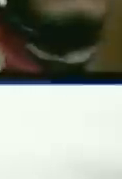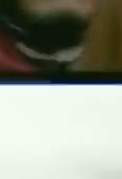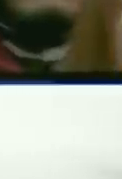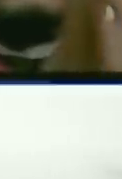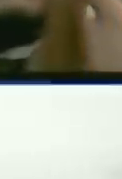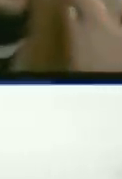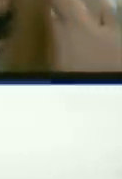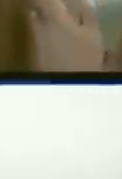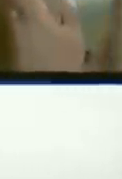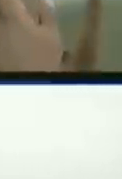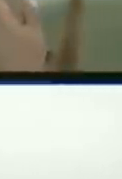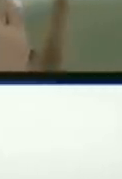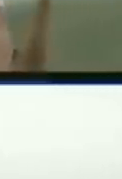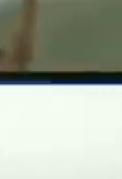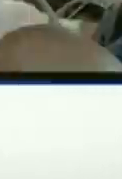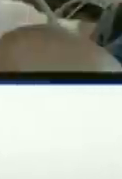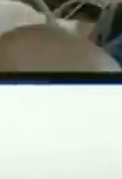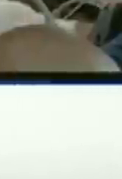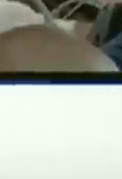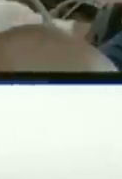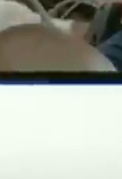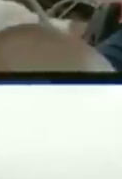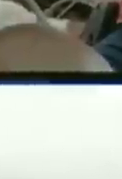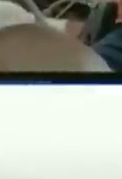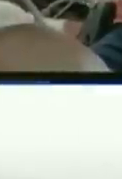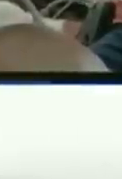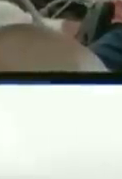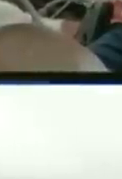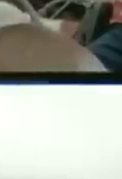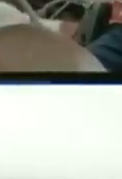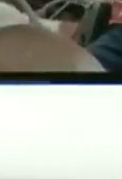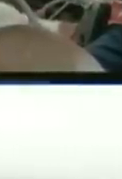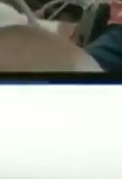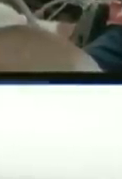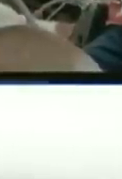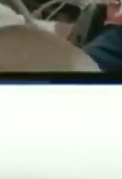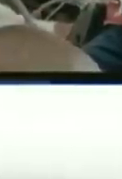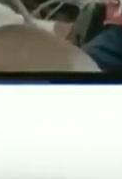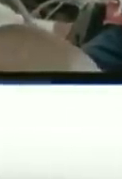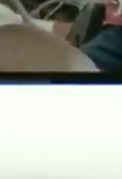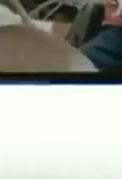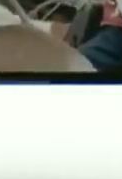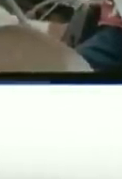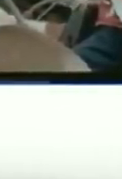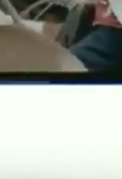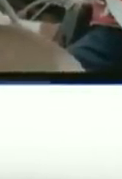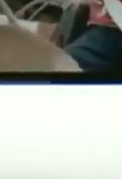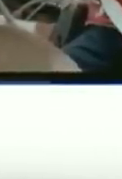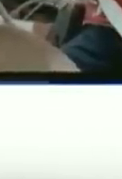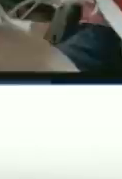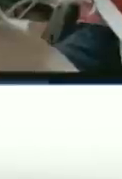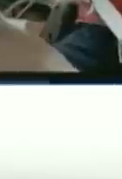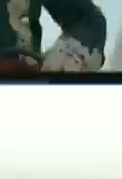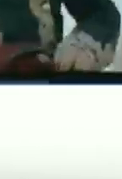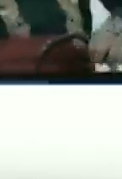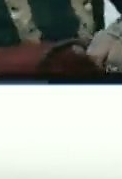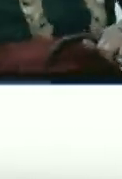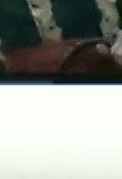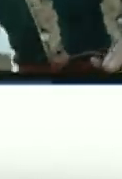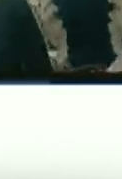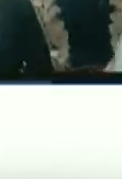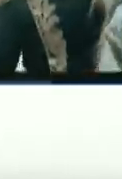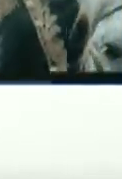cosita ahí sí porque realmente agarré o tomé un poquito de lo que es la cantata del Rey Miguel la cual yo